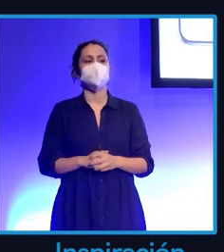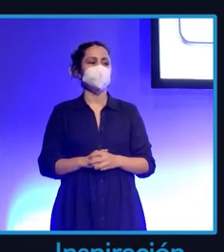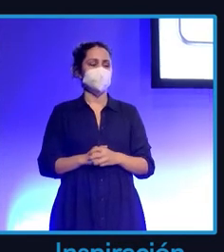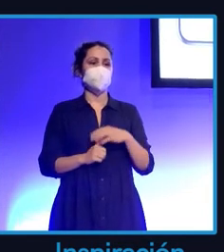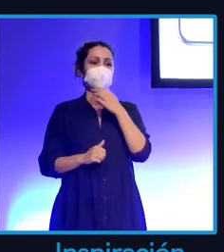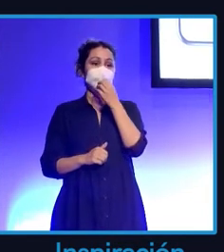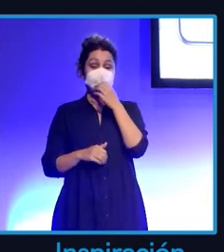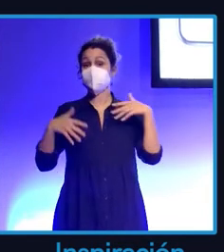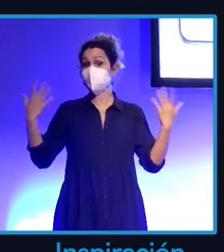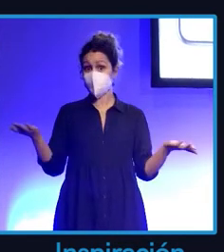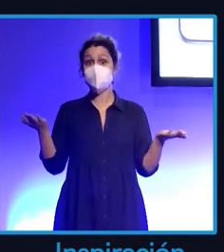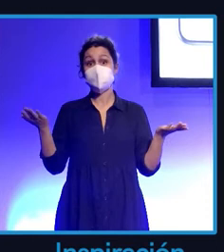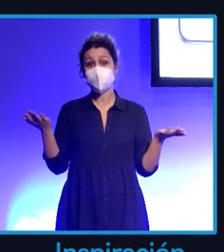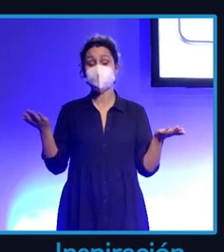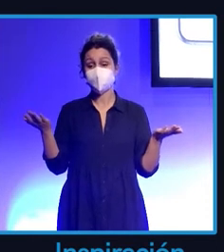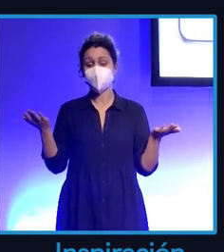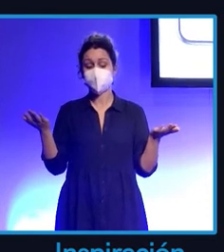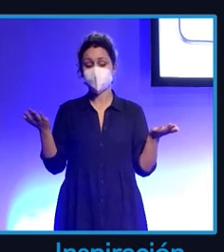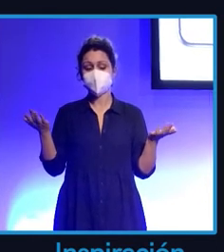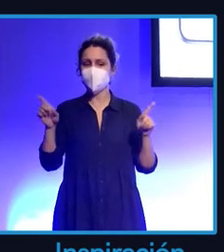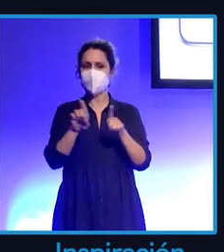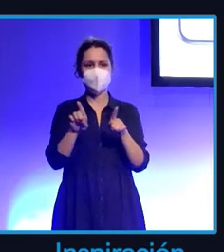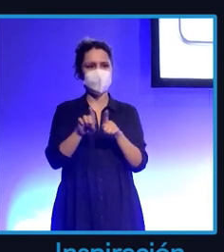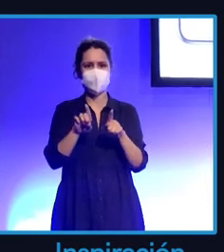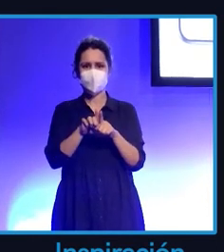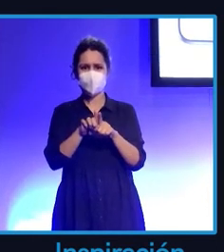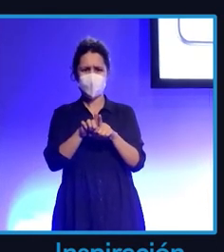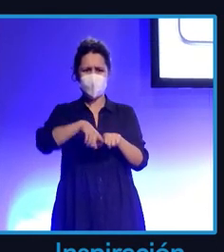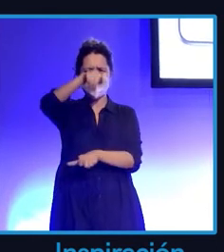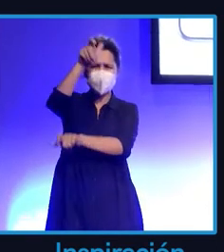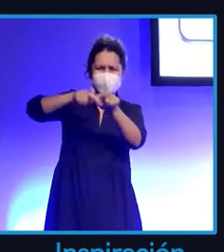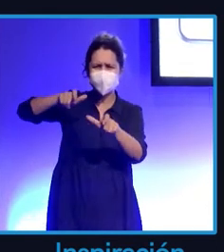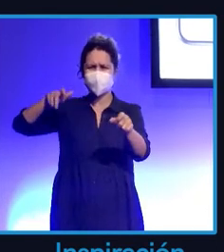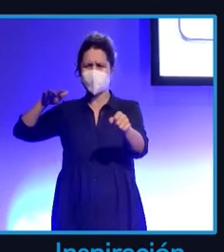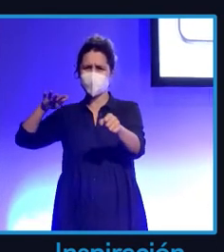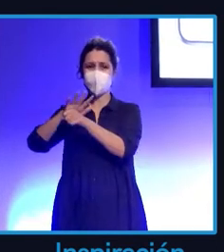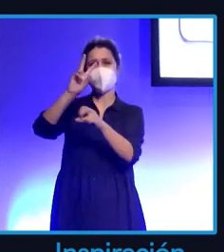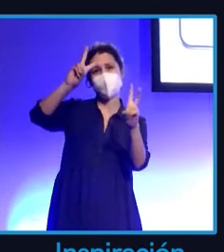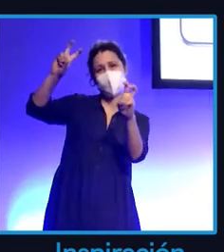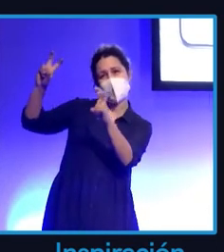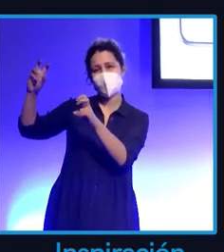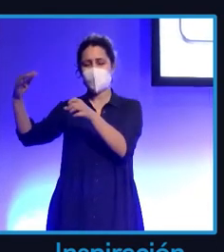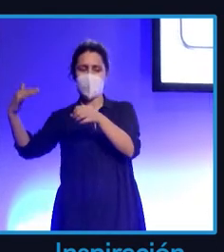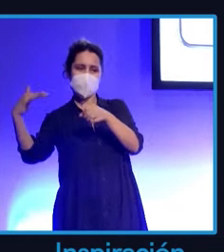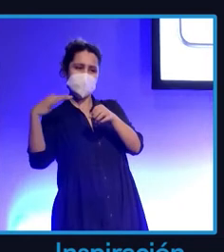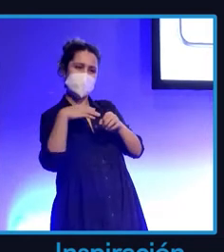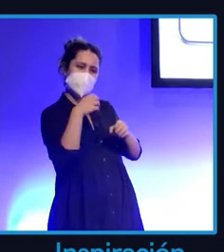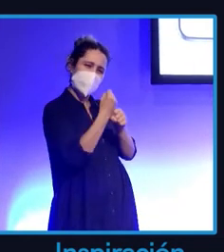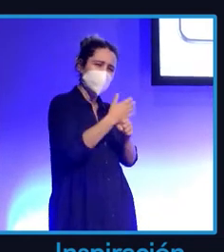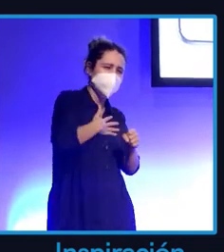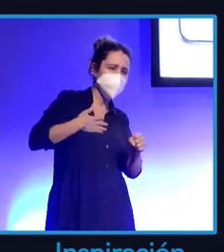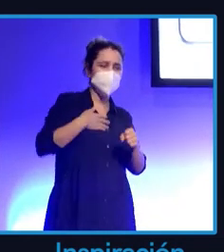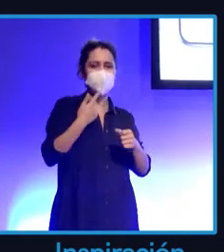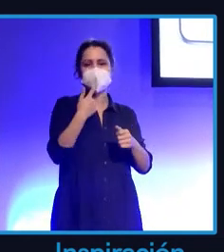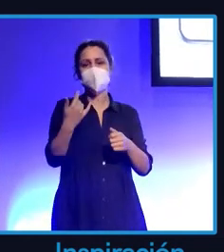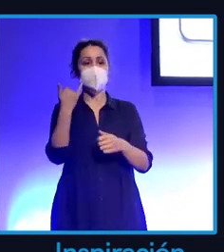Y nos plantamos en una saturación, un intrusismo. A mí mucha gente me escribe a mi Instagram y me dice oye, es que ya no